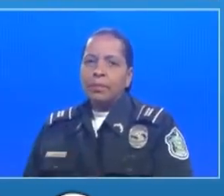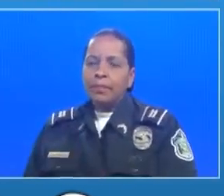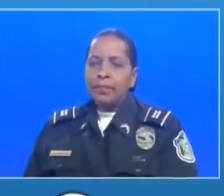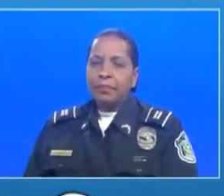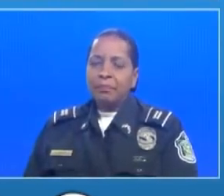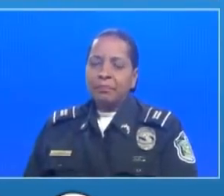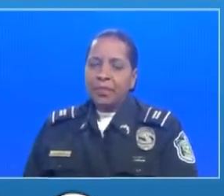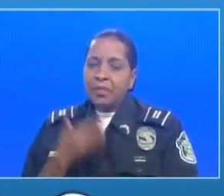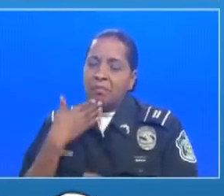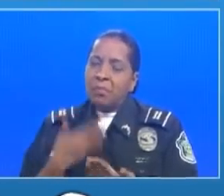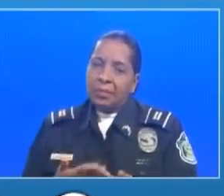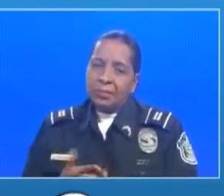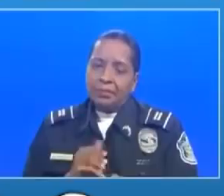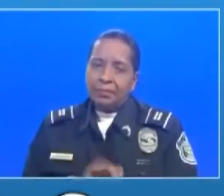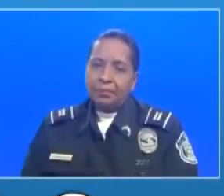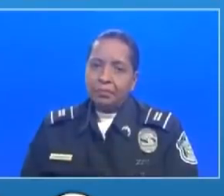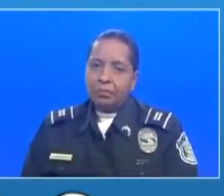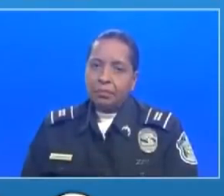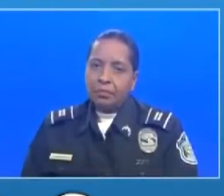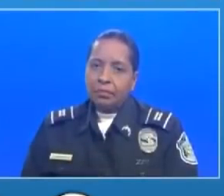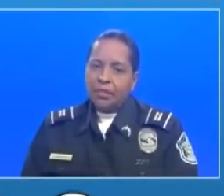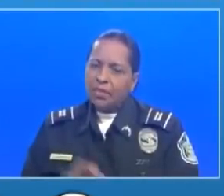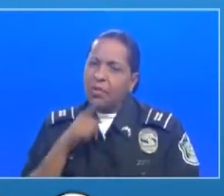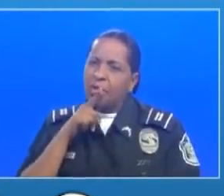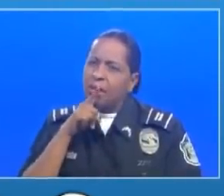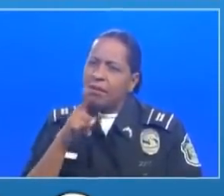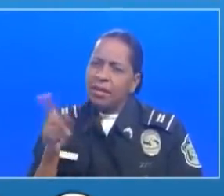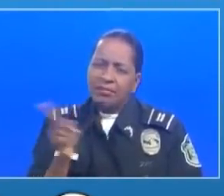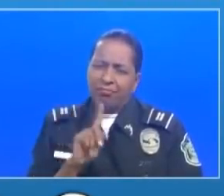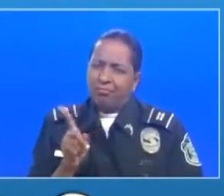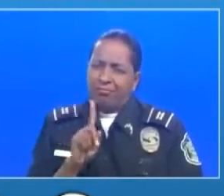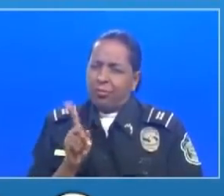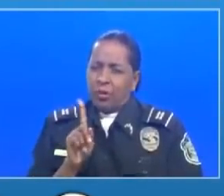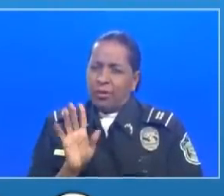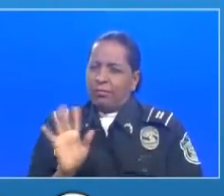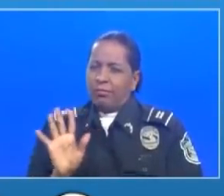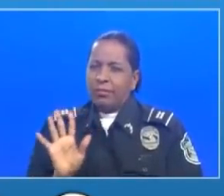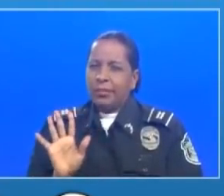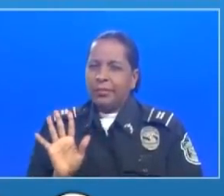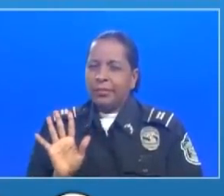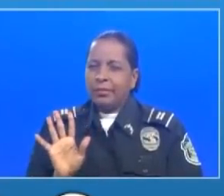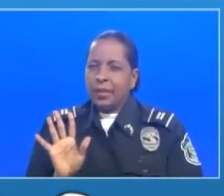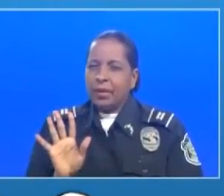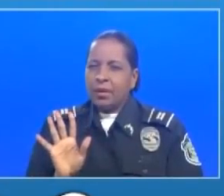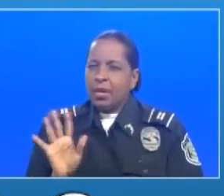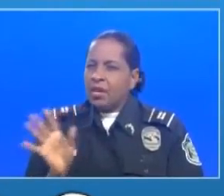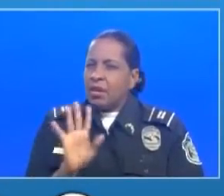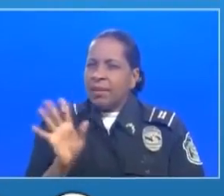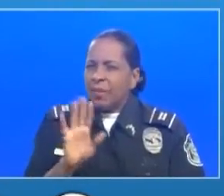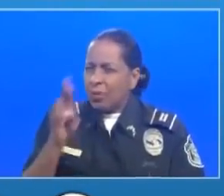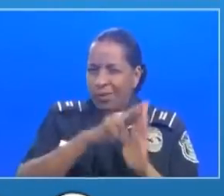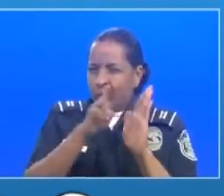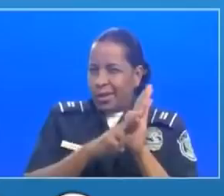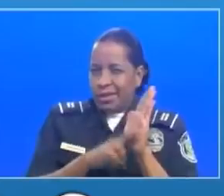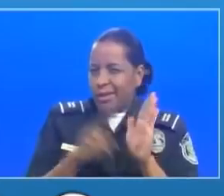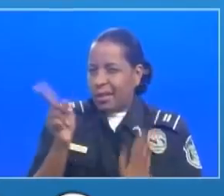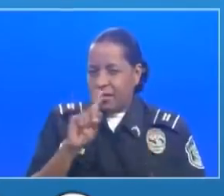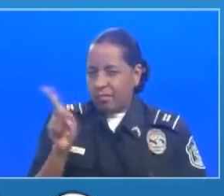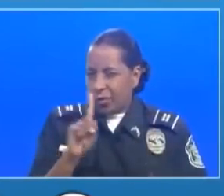bueno realmente no es necesario y no es una regla